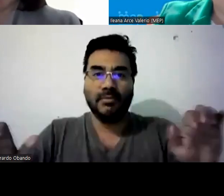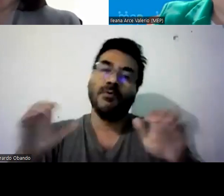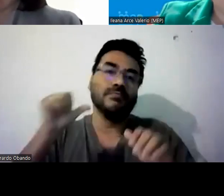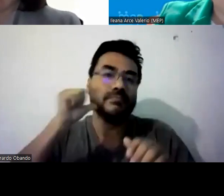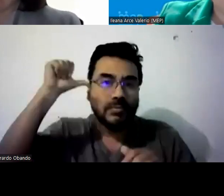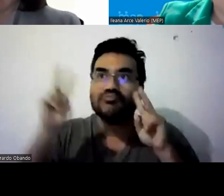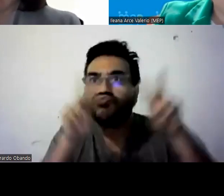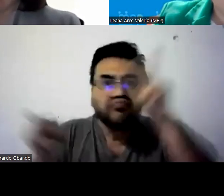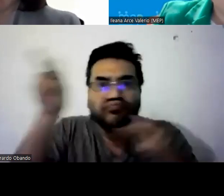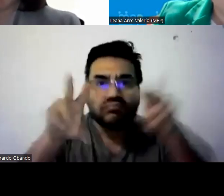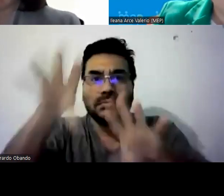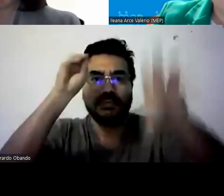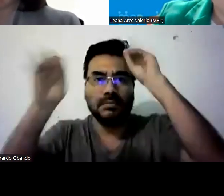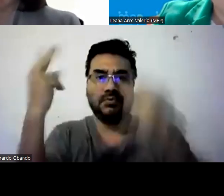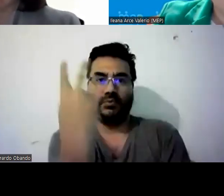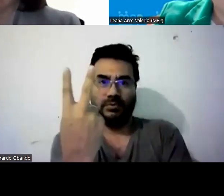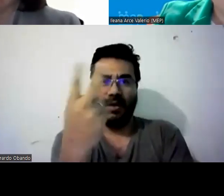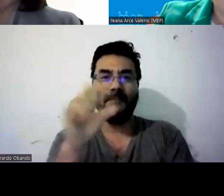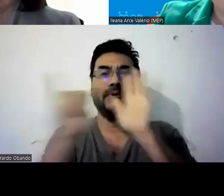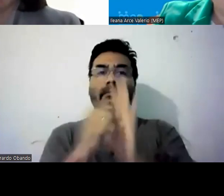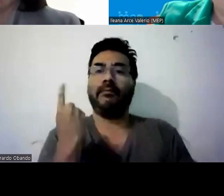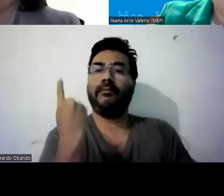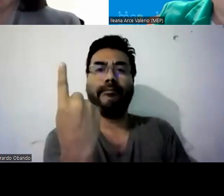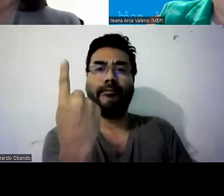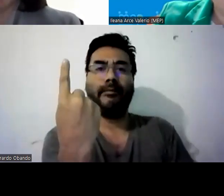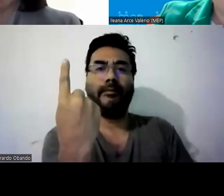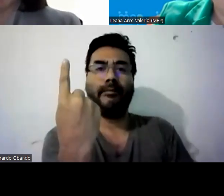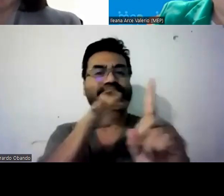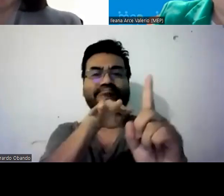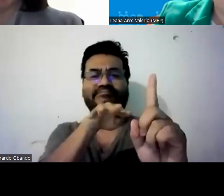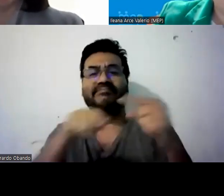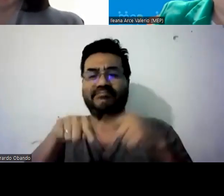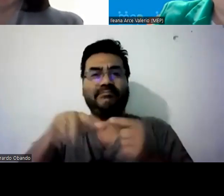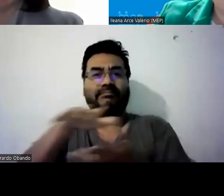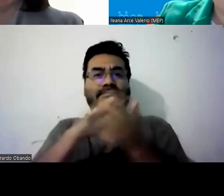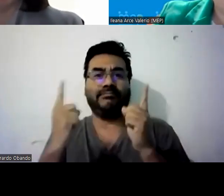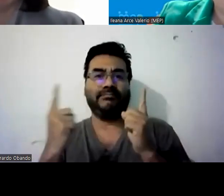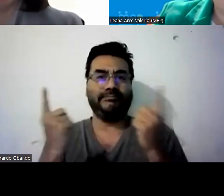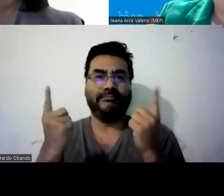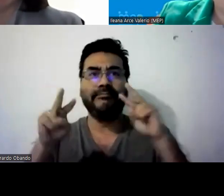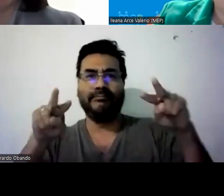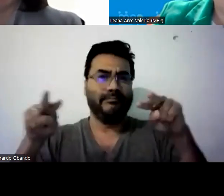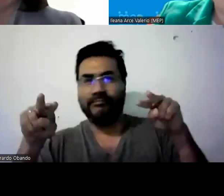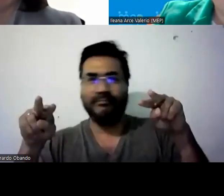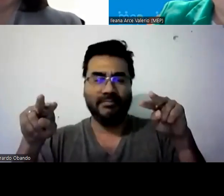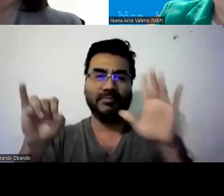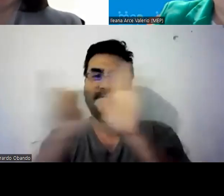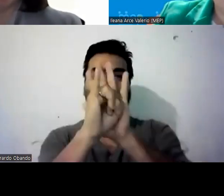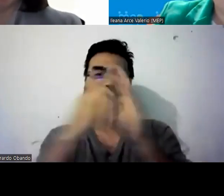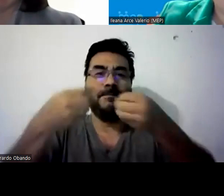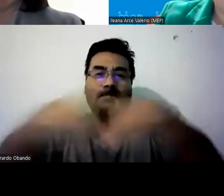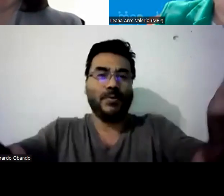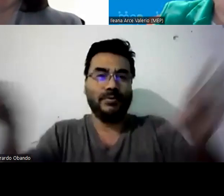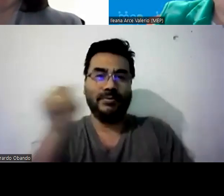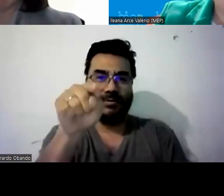a veces incluso la cultura ha sido más de que somos como competidores como enemigos difícilmente se nos ha enseñado que somos dos casi siempre es